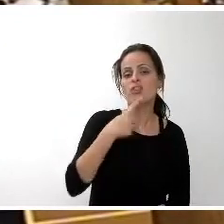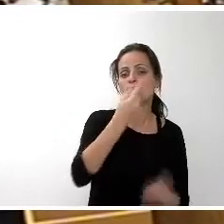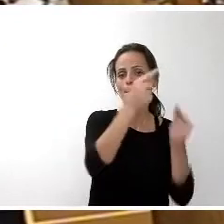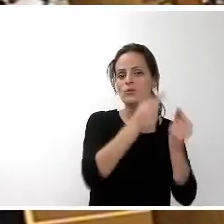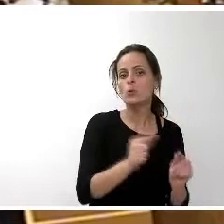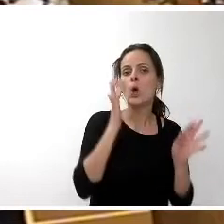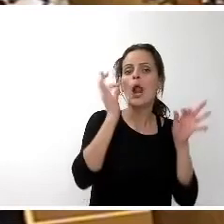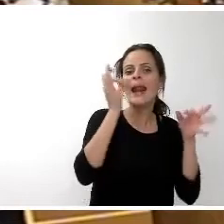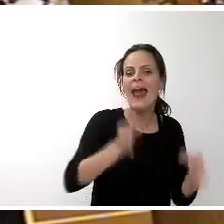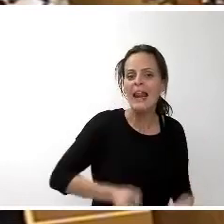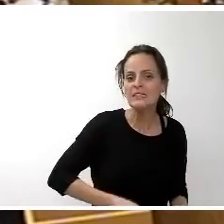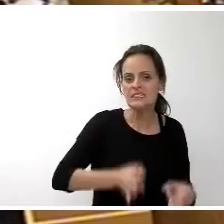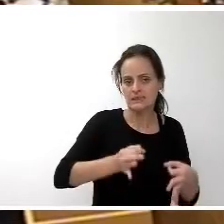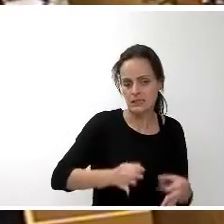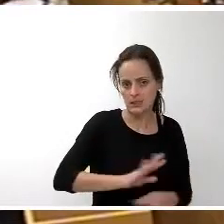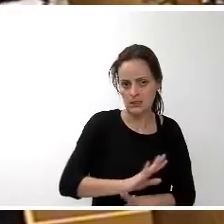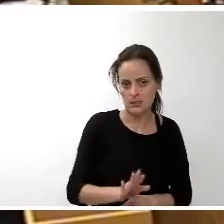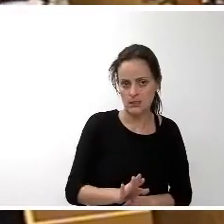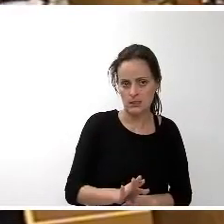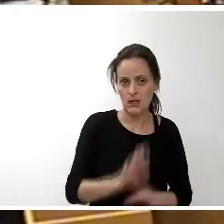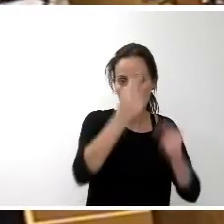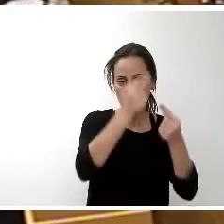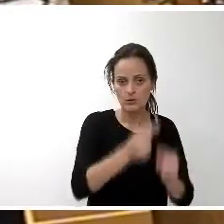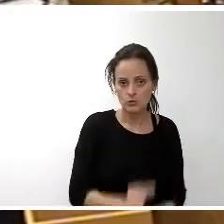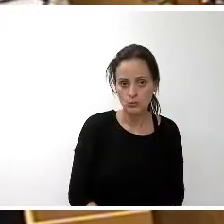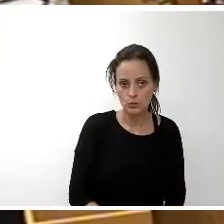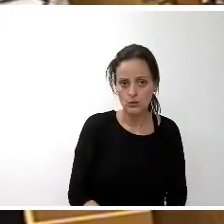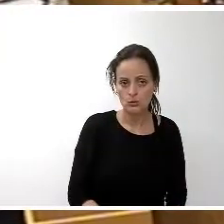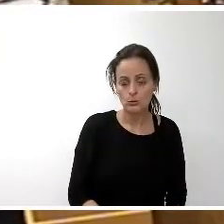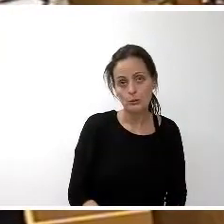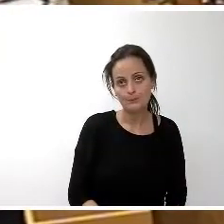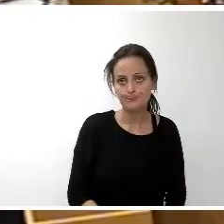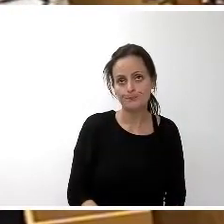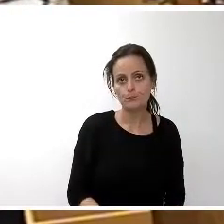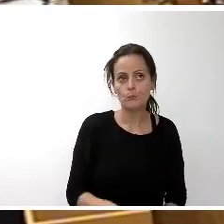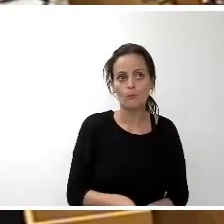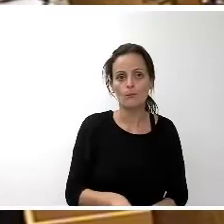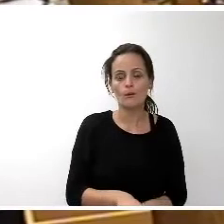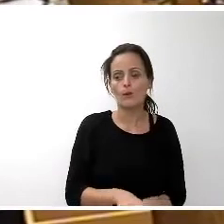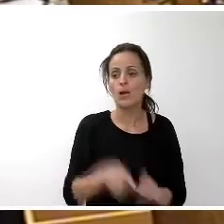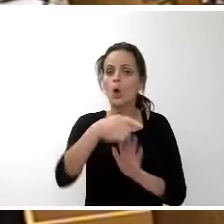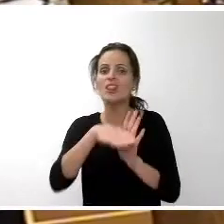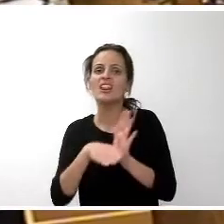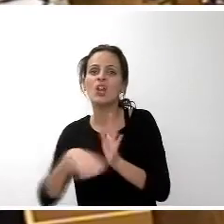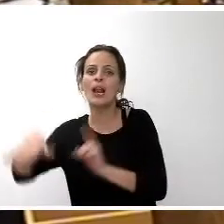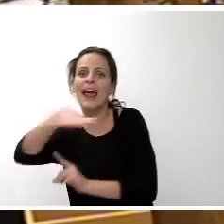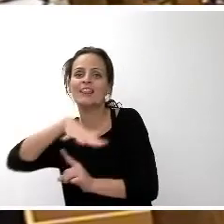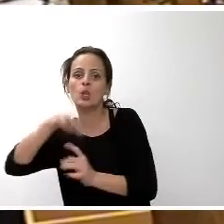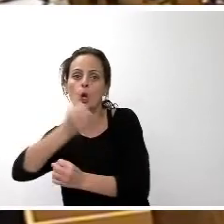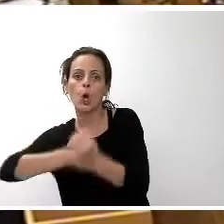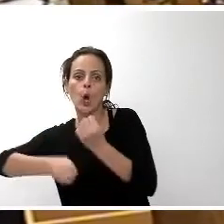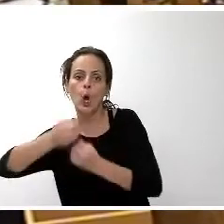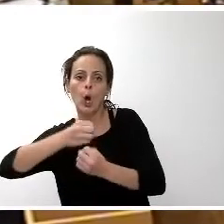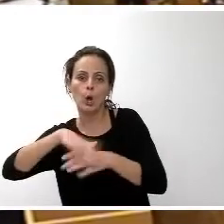realista, de un presupuesto que responde a las condiciones de contorno económicas que no las dicta la